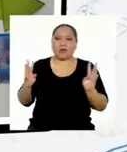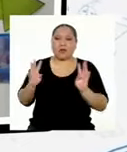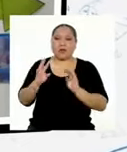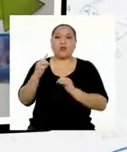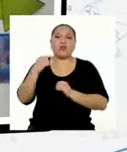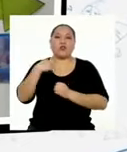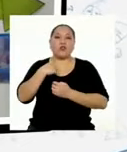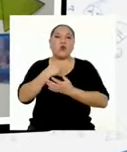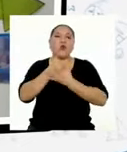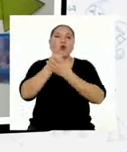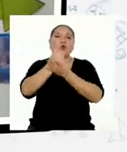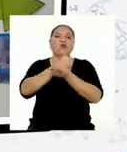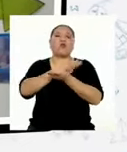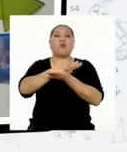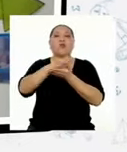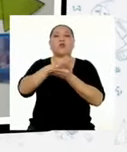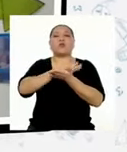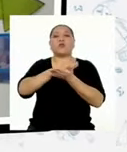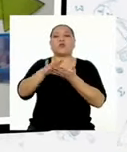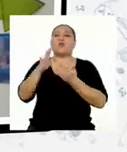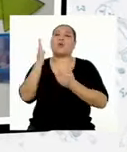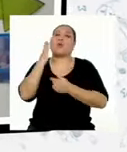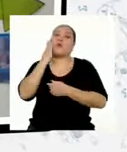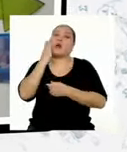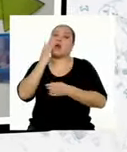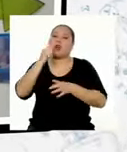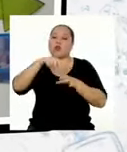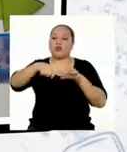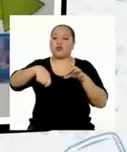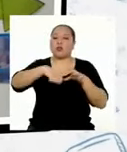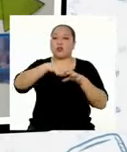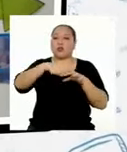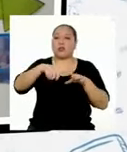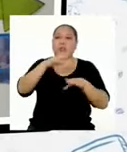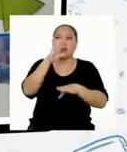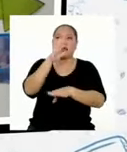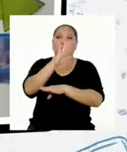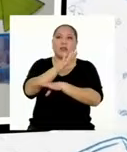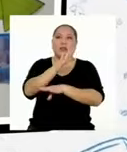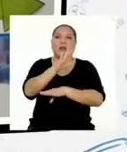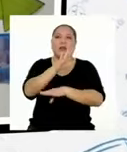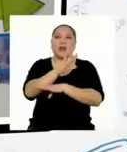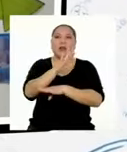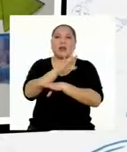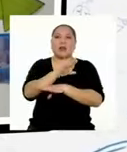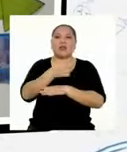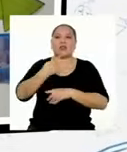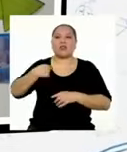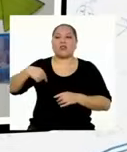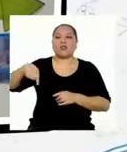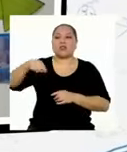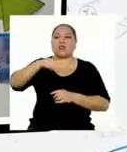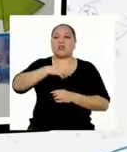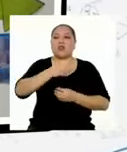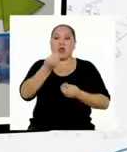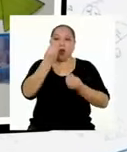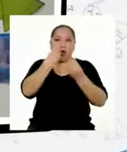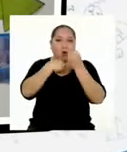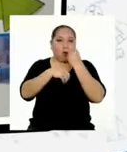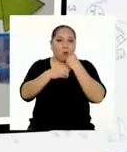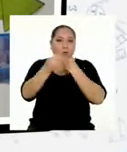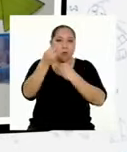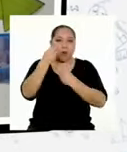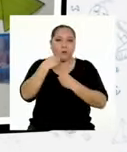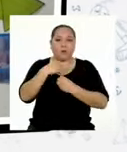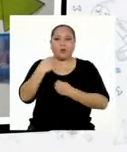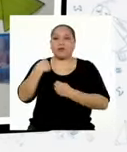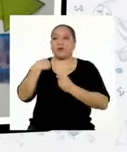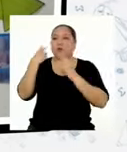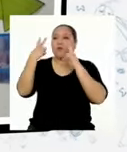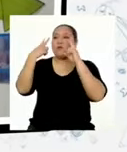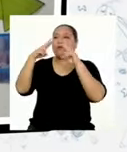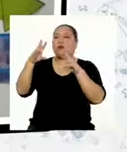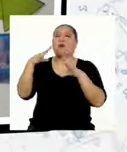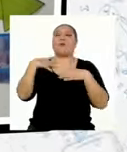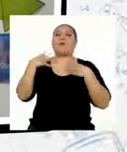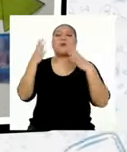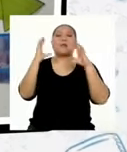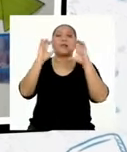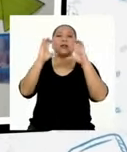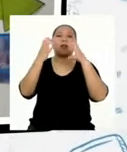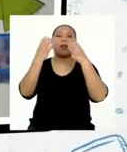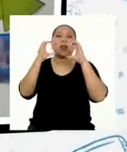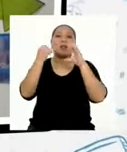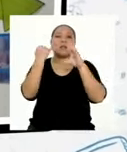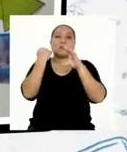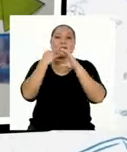a ir dando una limpieza y mamá va cocinando. Por la tarde, nosotros almorzamos. Yo veo mis clases